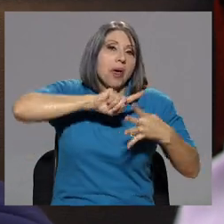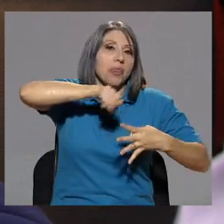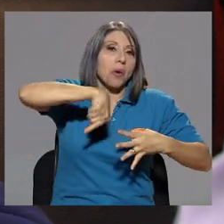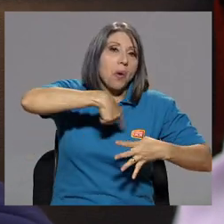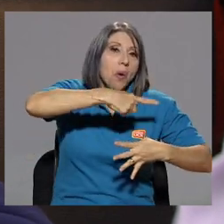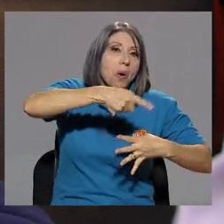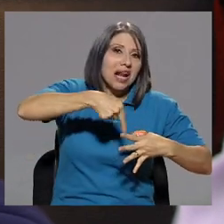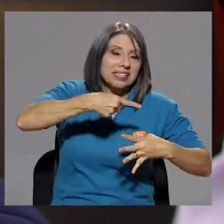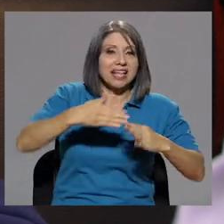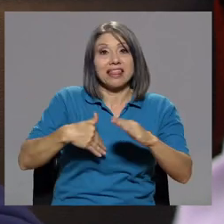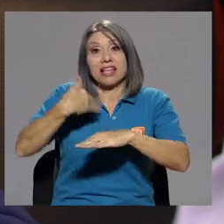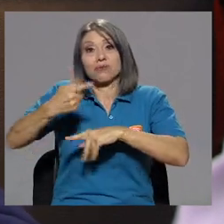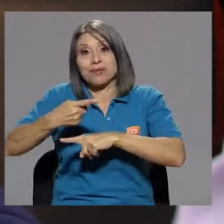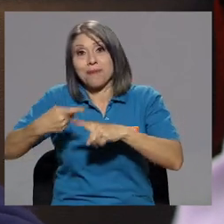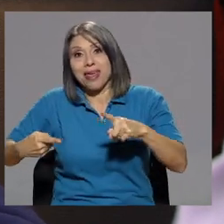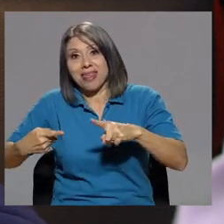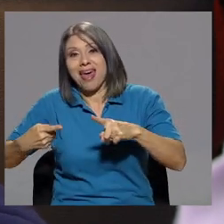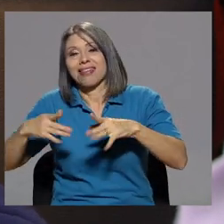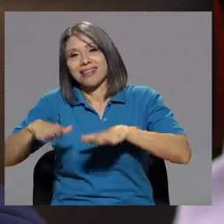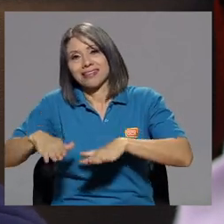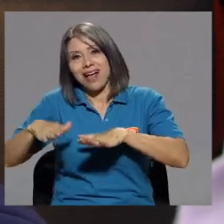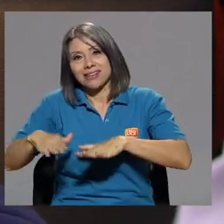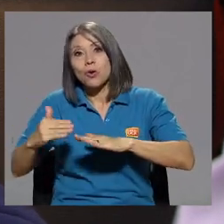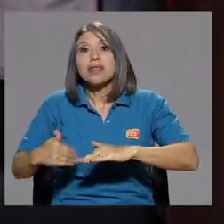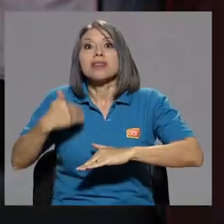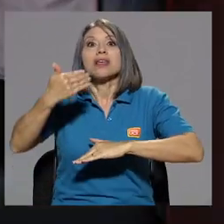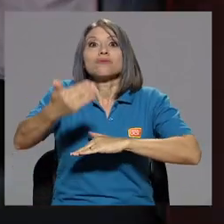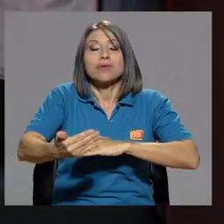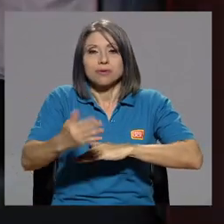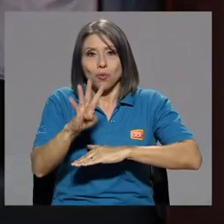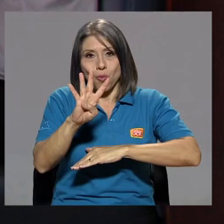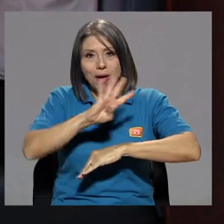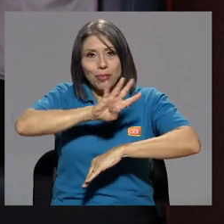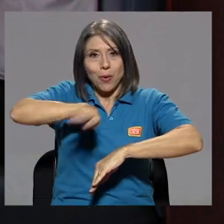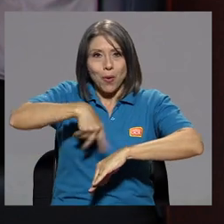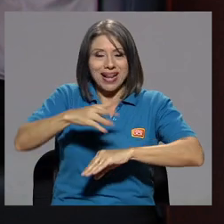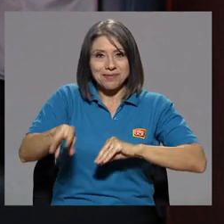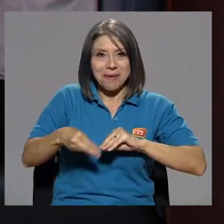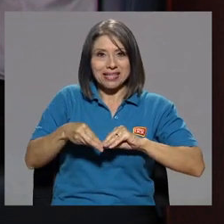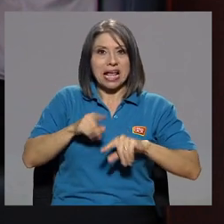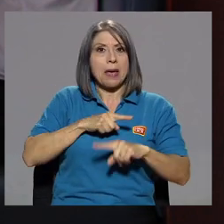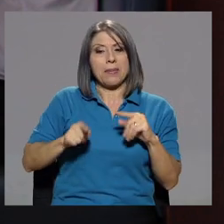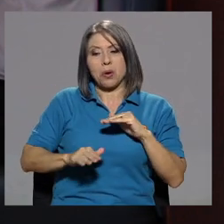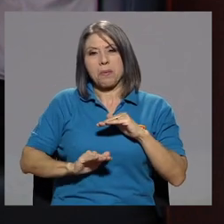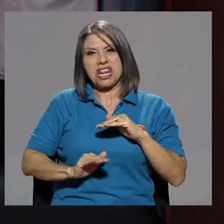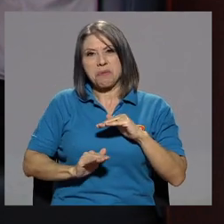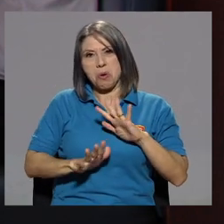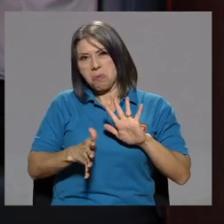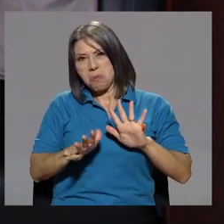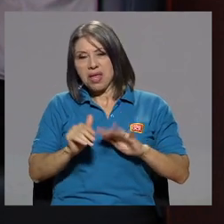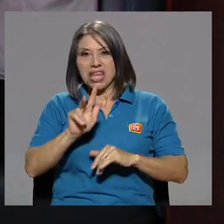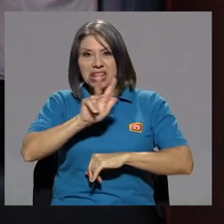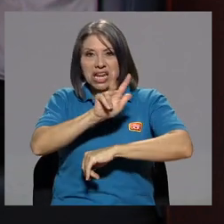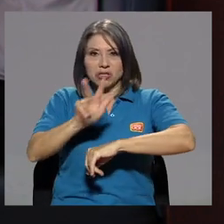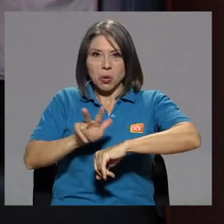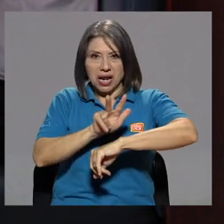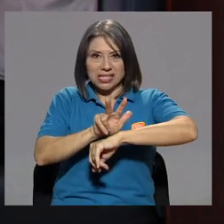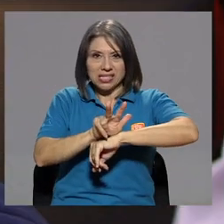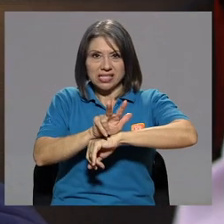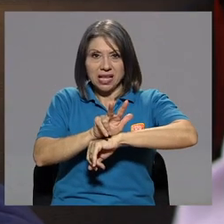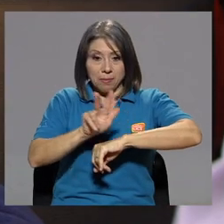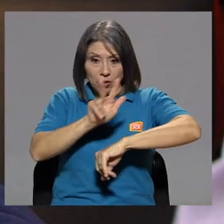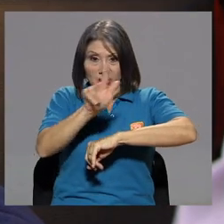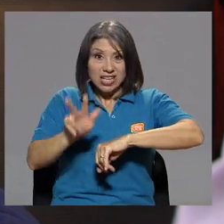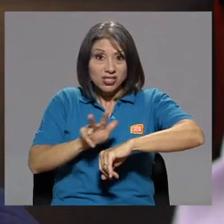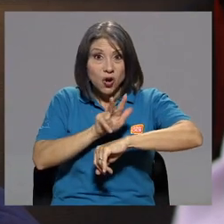media de descanso y puedo cantar 4 horas más. Pero siempre, el mínimo mío son 3 horas. Pero las 3 horas